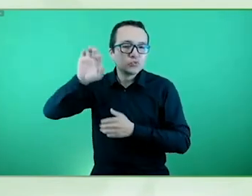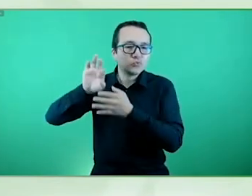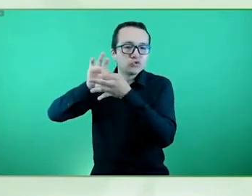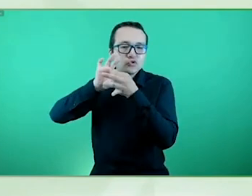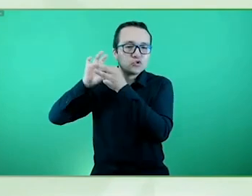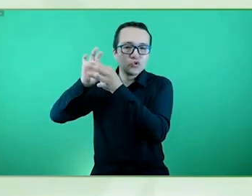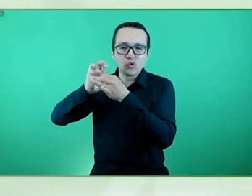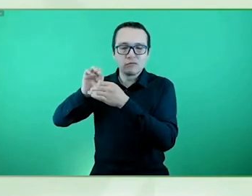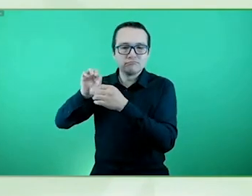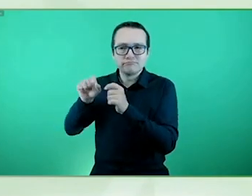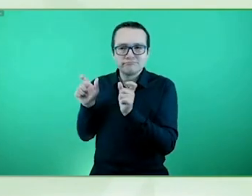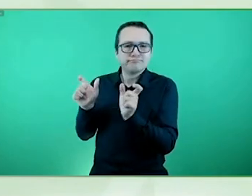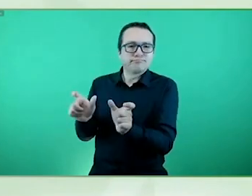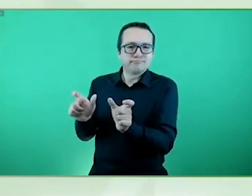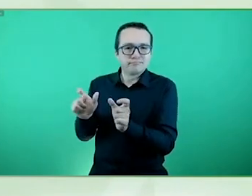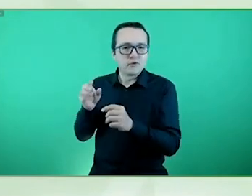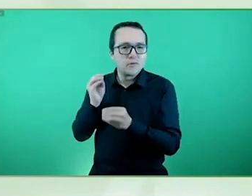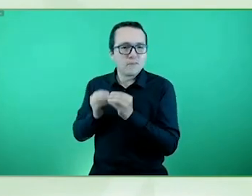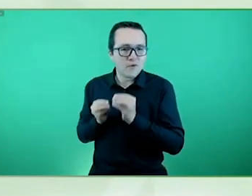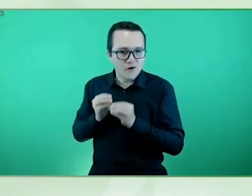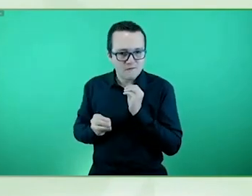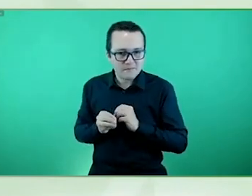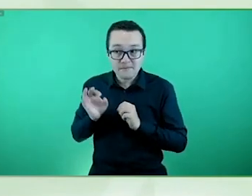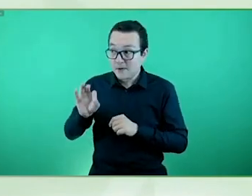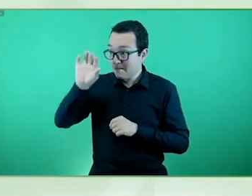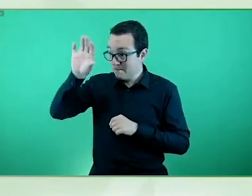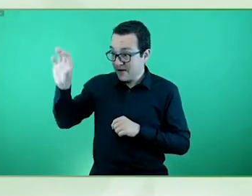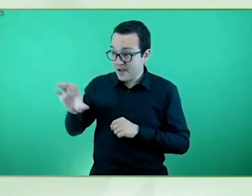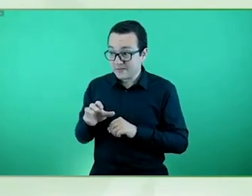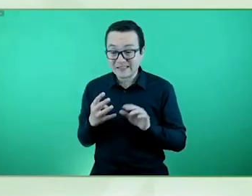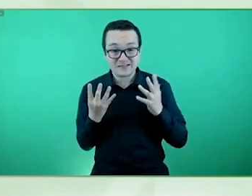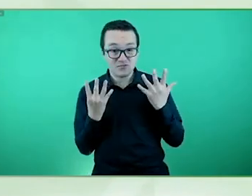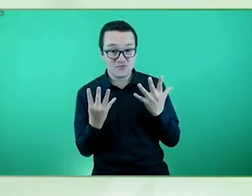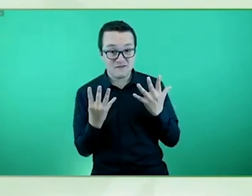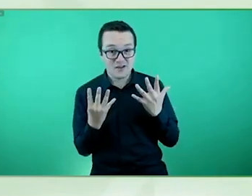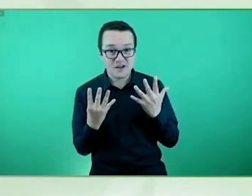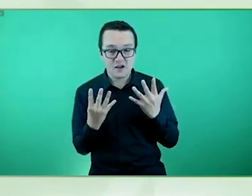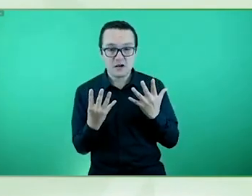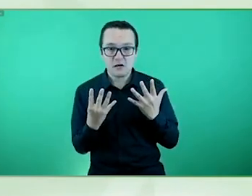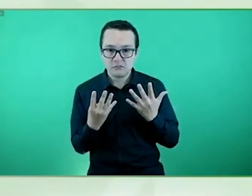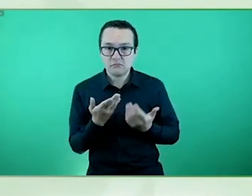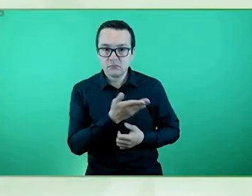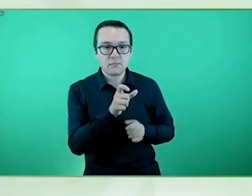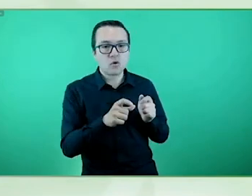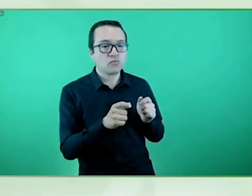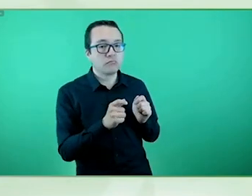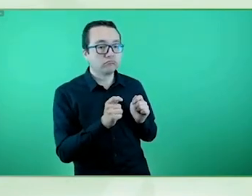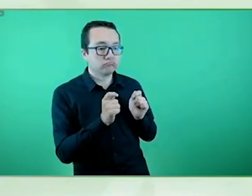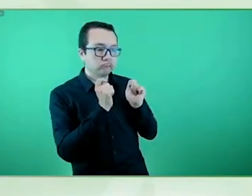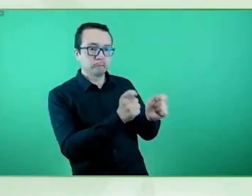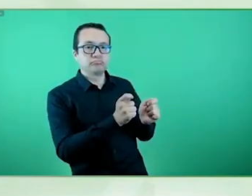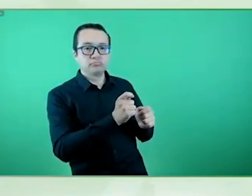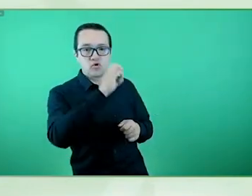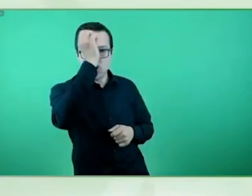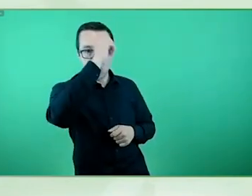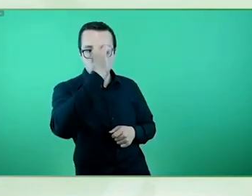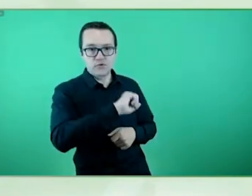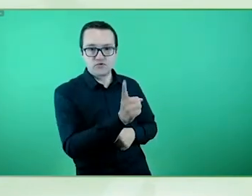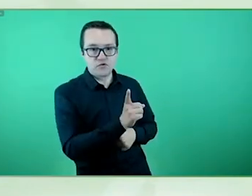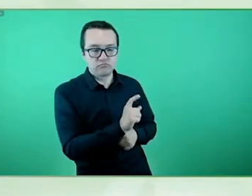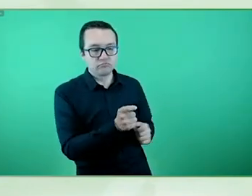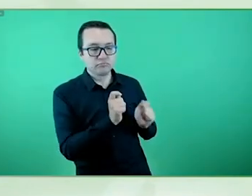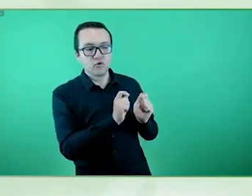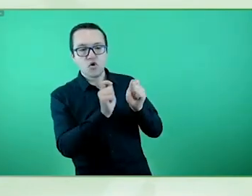Europea además muchas personas sujetas a tutela completa o parcial se ven automáticamente privadas de la